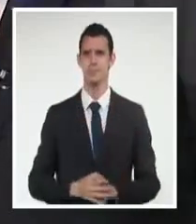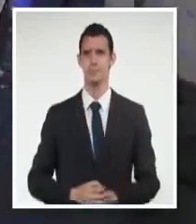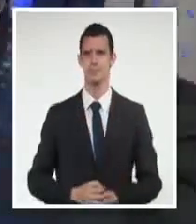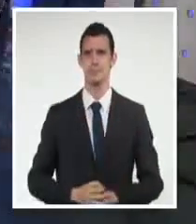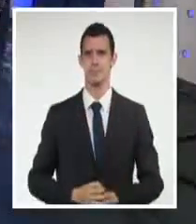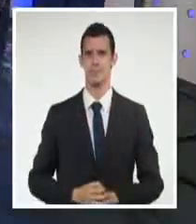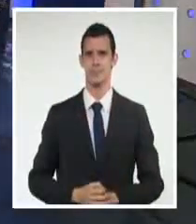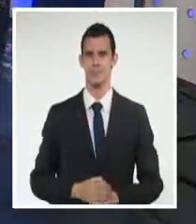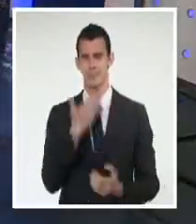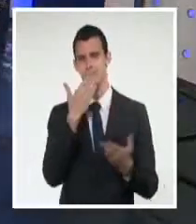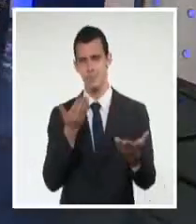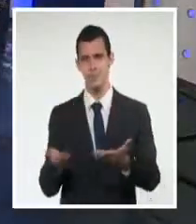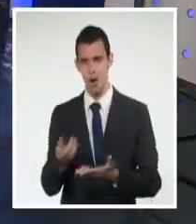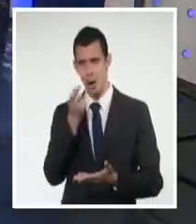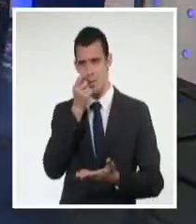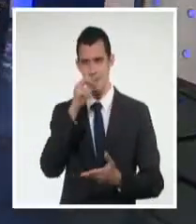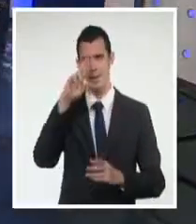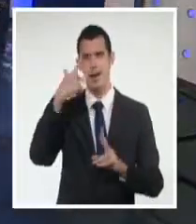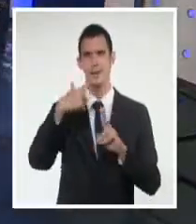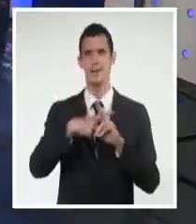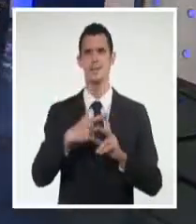bienvenido, Rey. Muchas Hasta mañana.